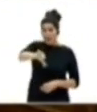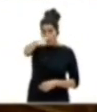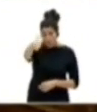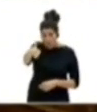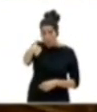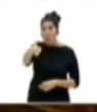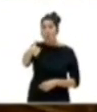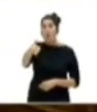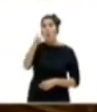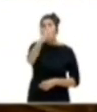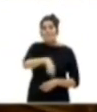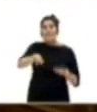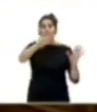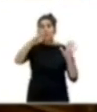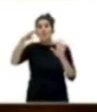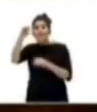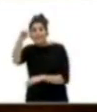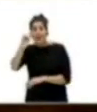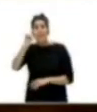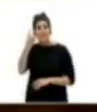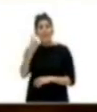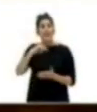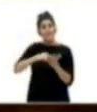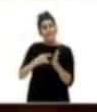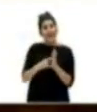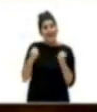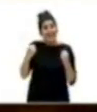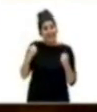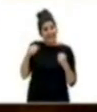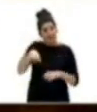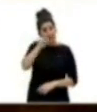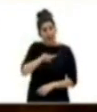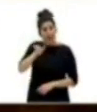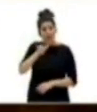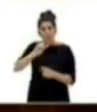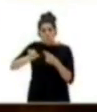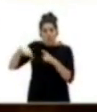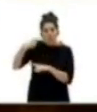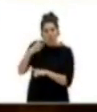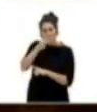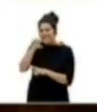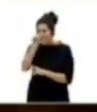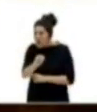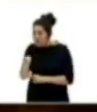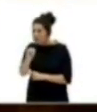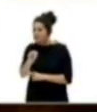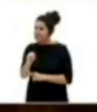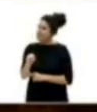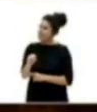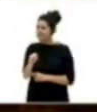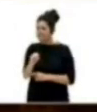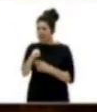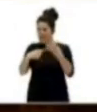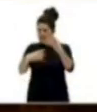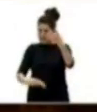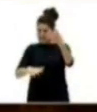en el año 1990, el primer plan energético de Canarias. Y después de 25 años, estamos a la cola de